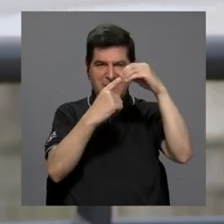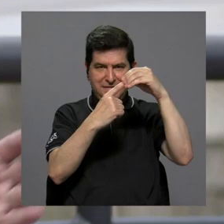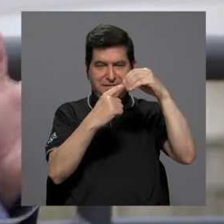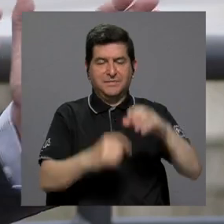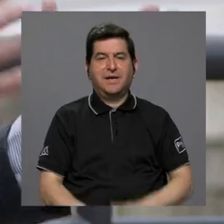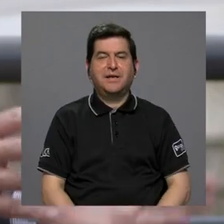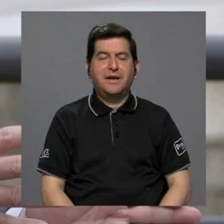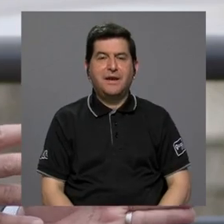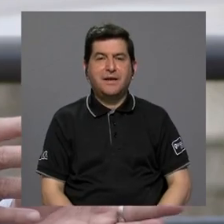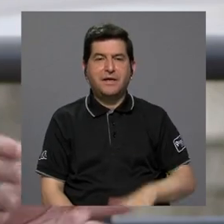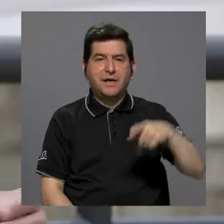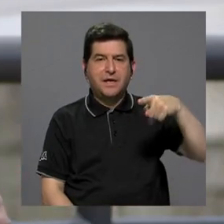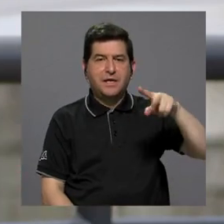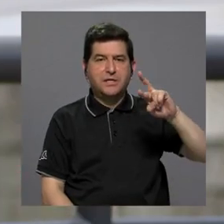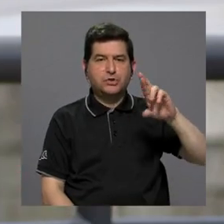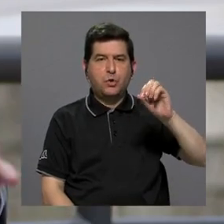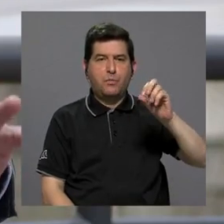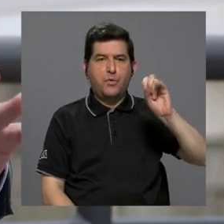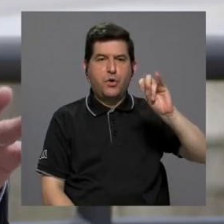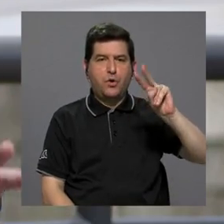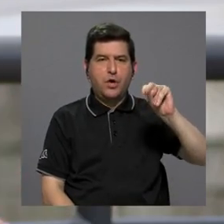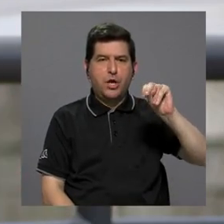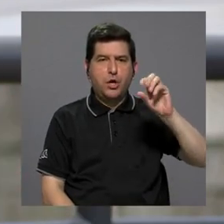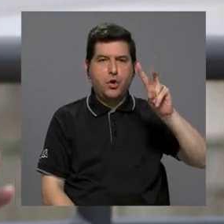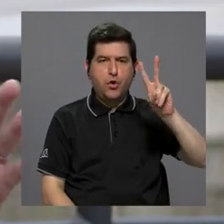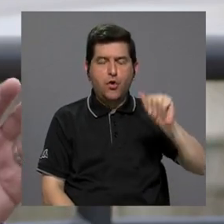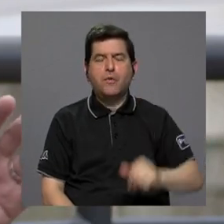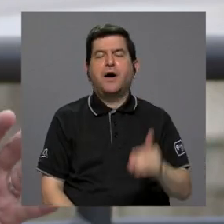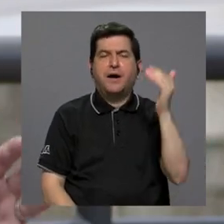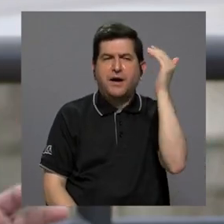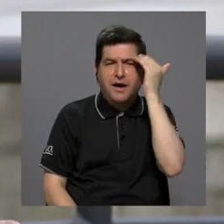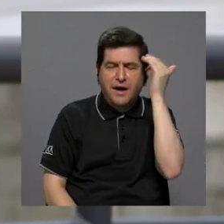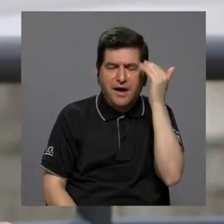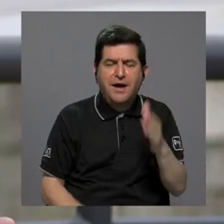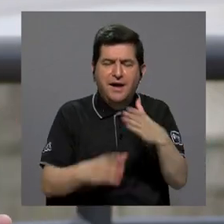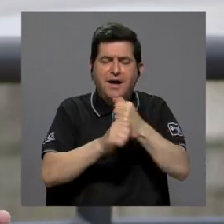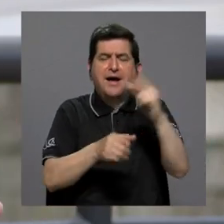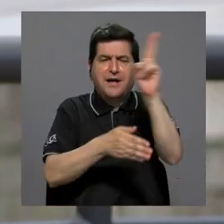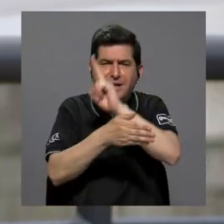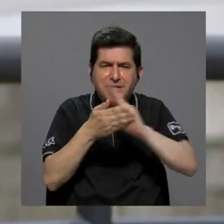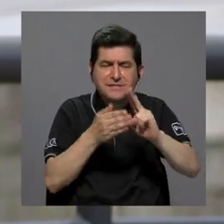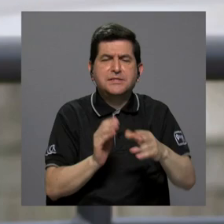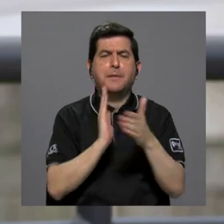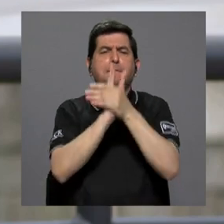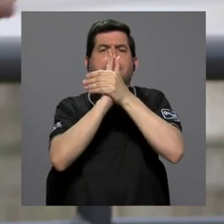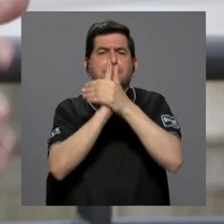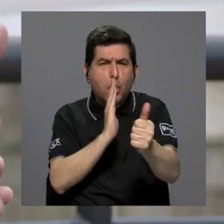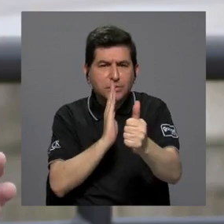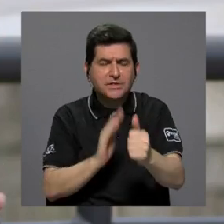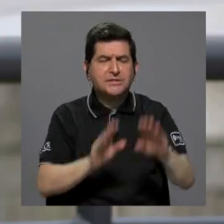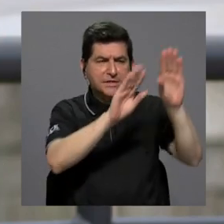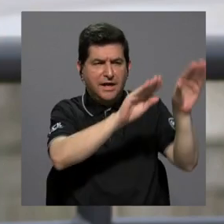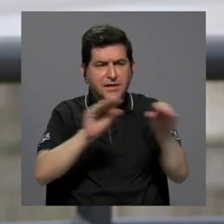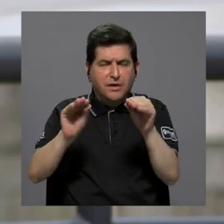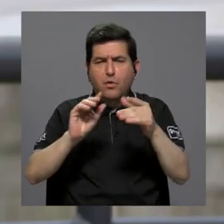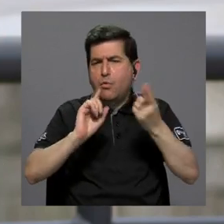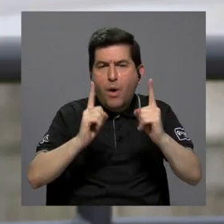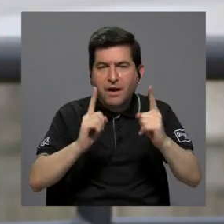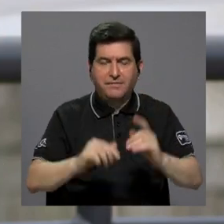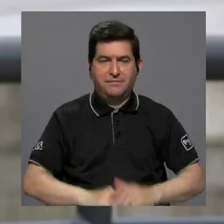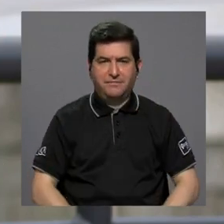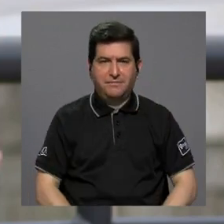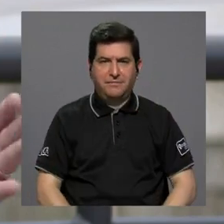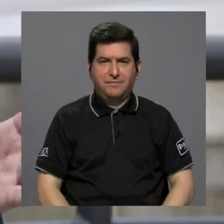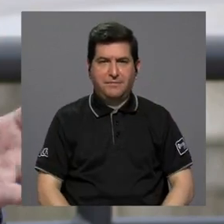principales. Pro Innova, que hace el análisis de qué conocimiento generado por la U tiene potencial de ser transferido